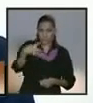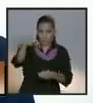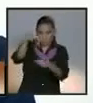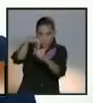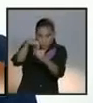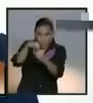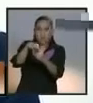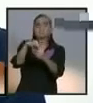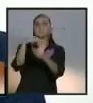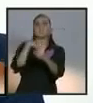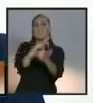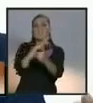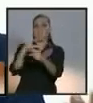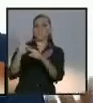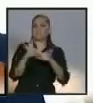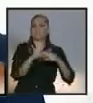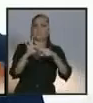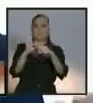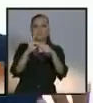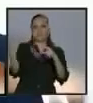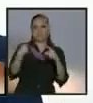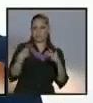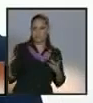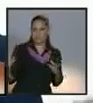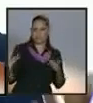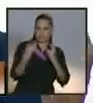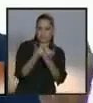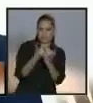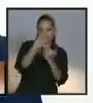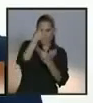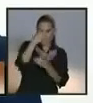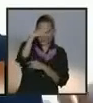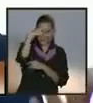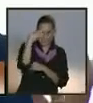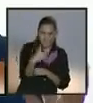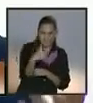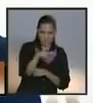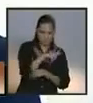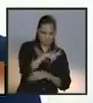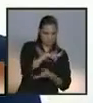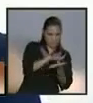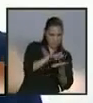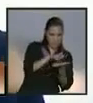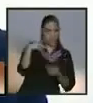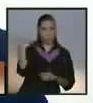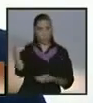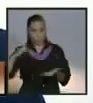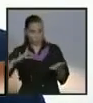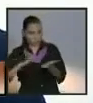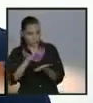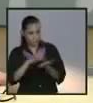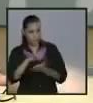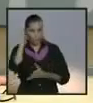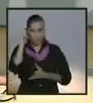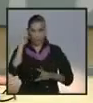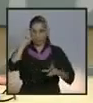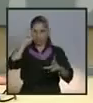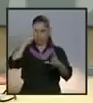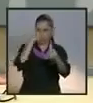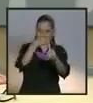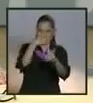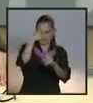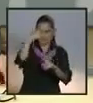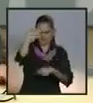detengamos. Tomemos a México en nuestras manos, en las tuyas y en las mías. Gracias, Josefina. Bueno,